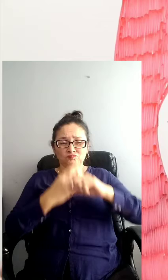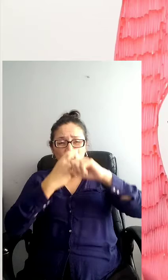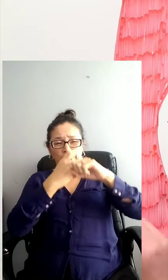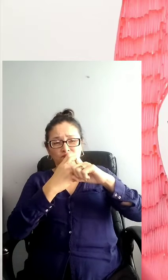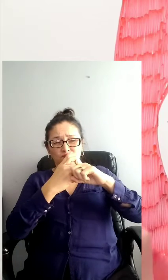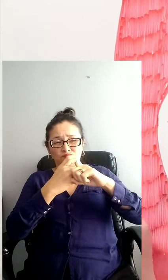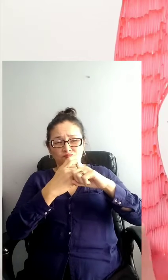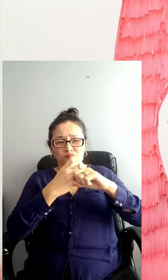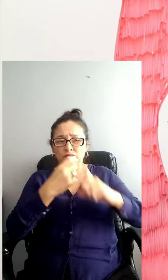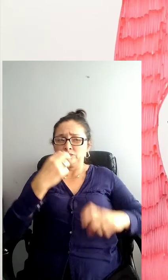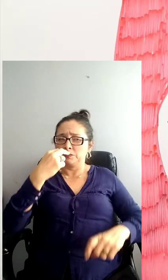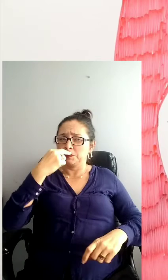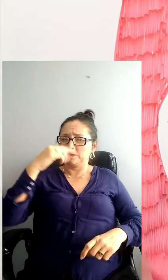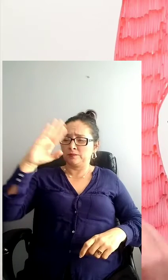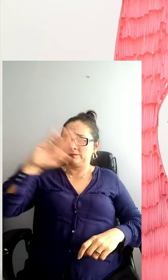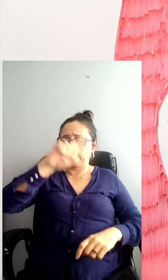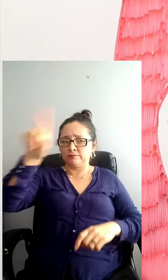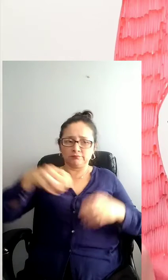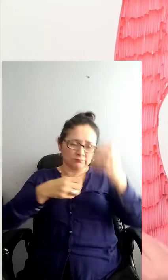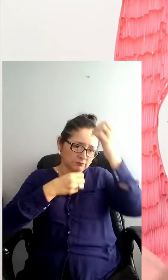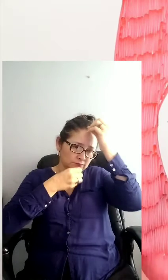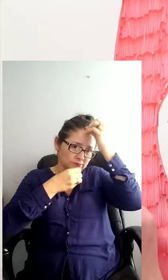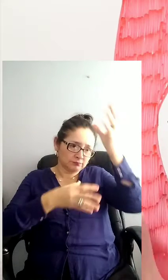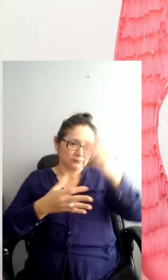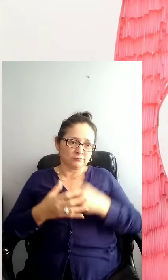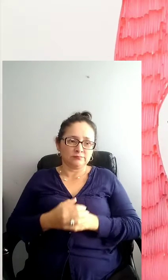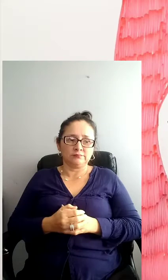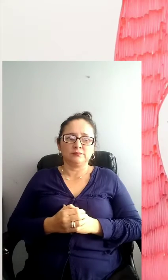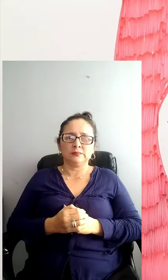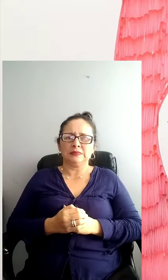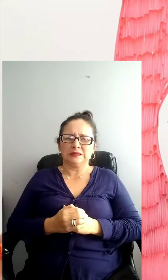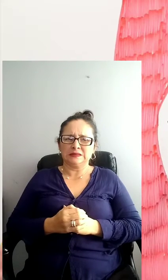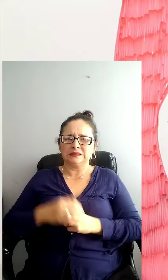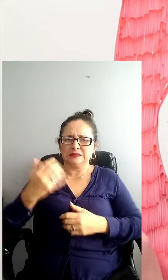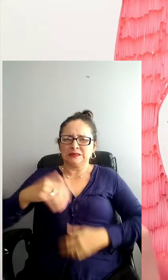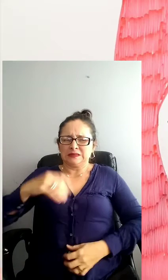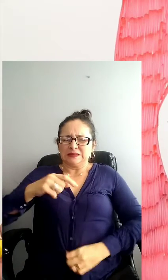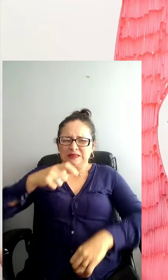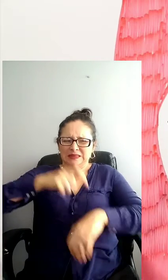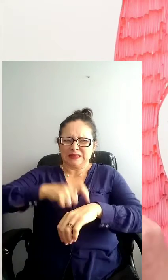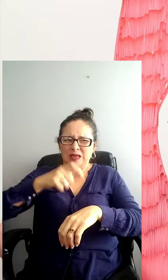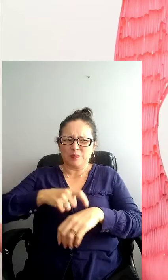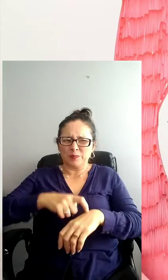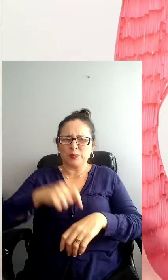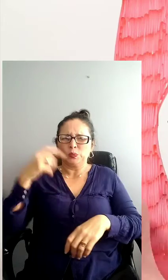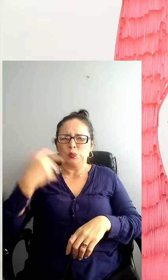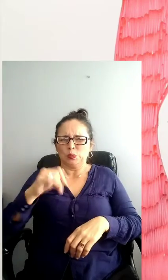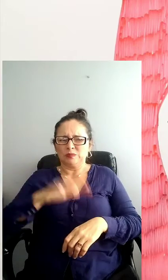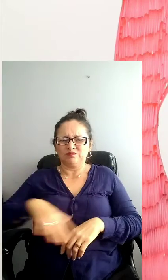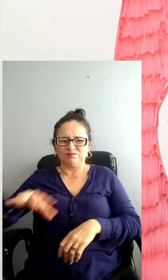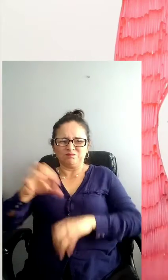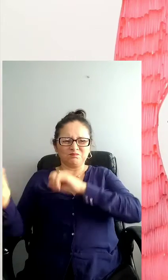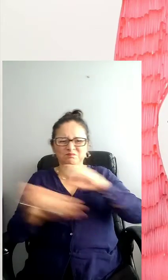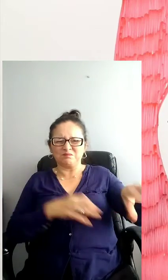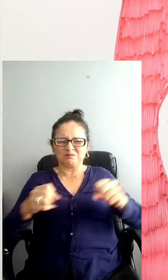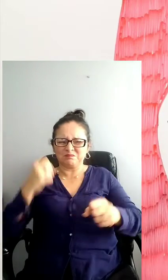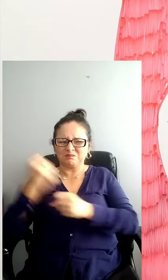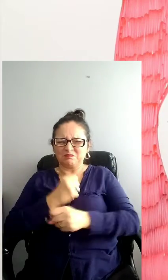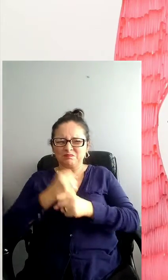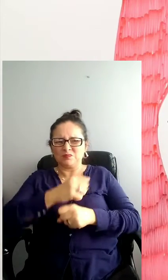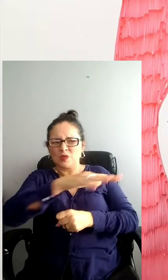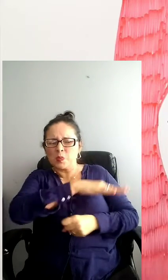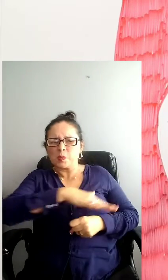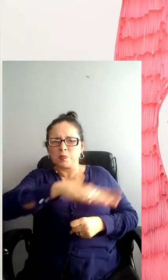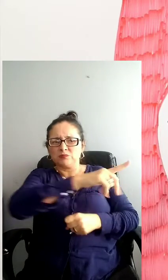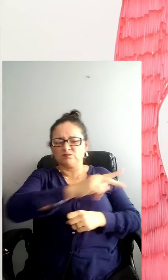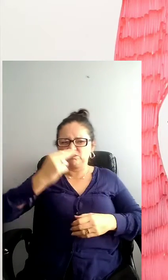Anunció unas nuevas elecciones parlamentarias y con el intendio del Reichstag, declaró el estado de emergencia en el país. Y lo consiguió. El 21 de marzo de